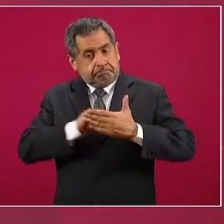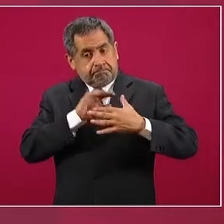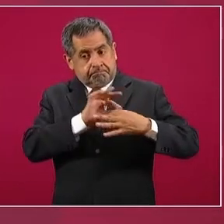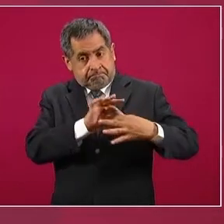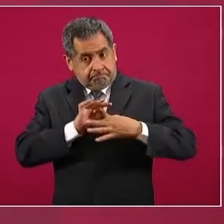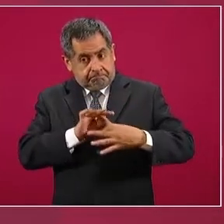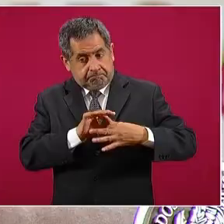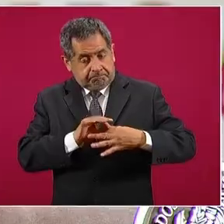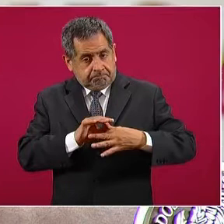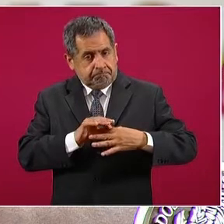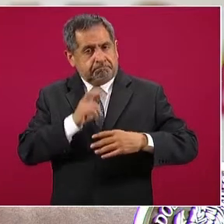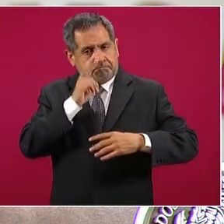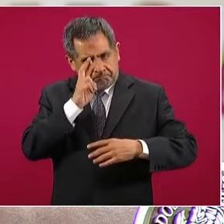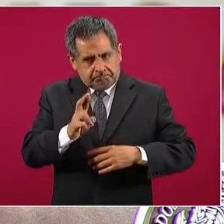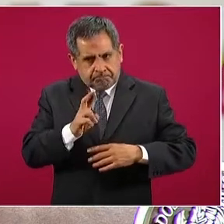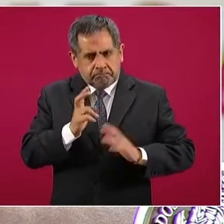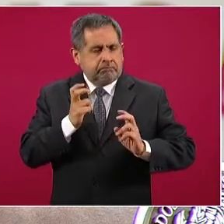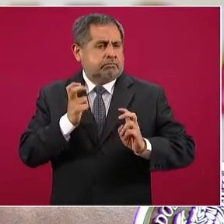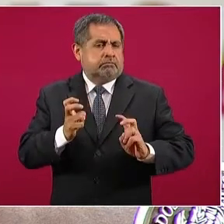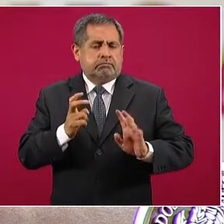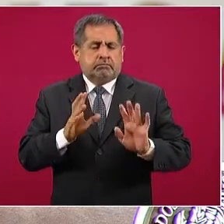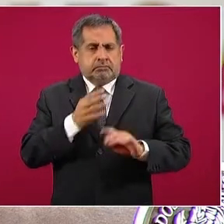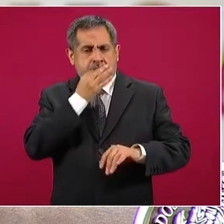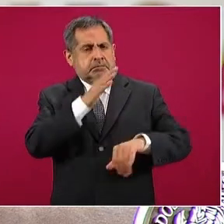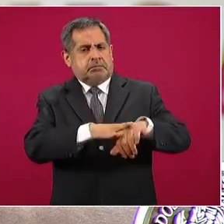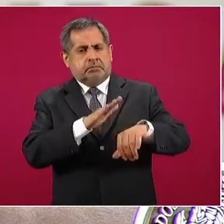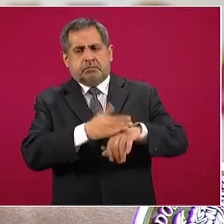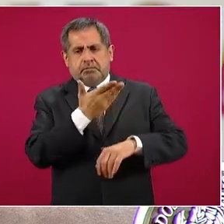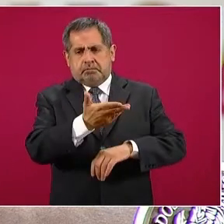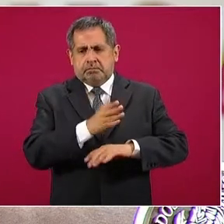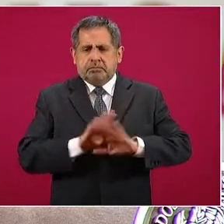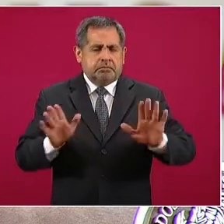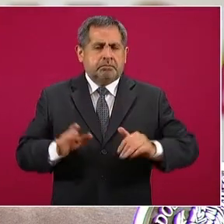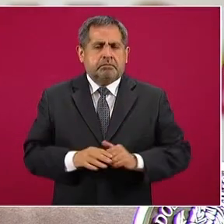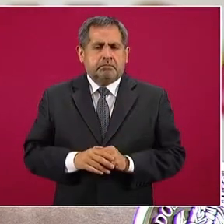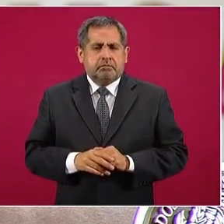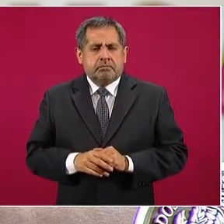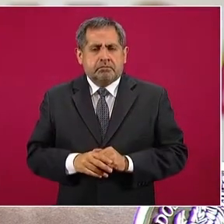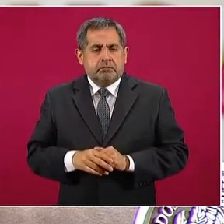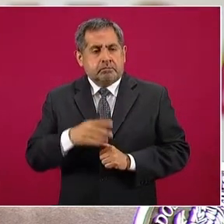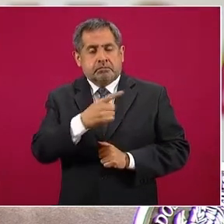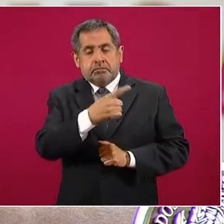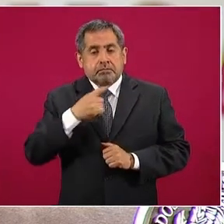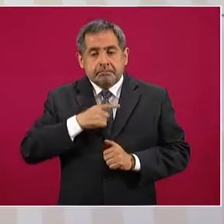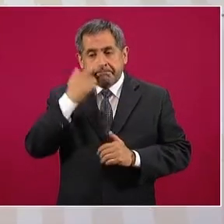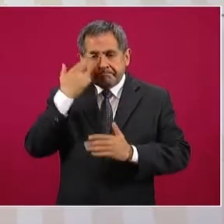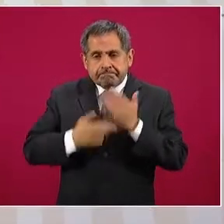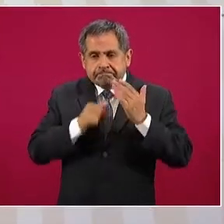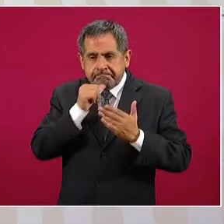para la cooperación en esta materia, que no se respetaran.